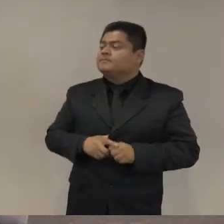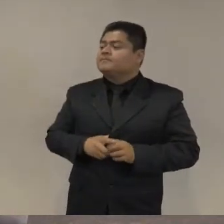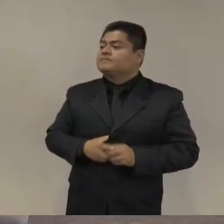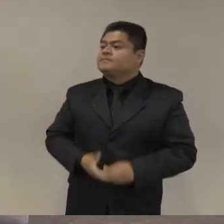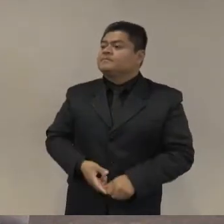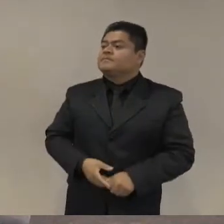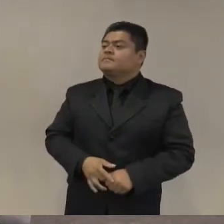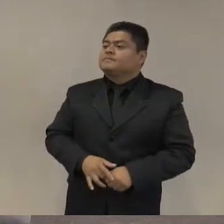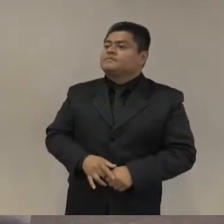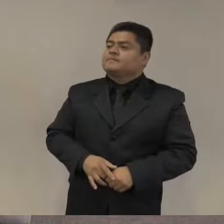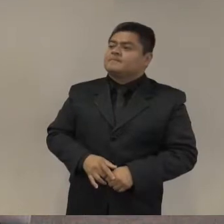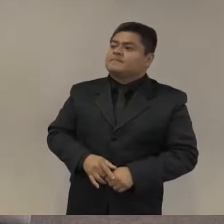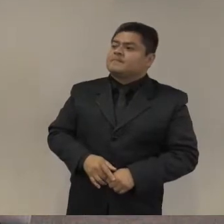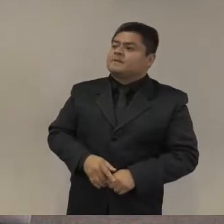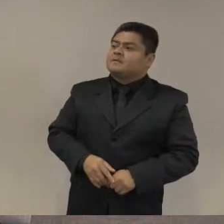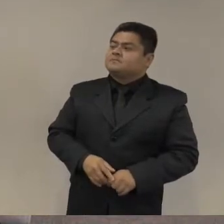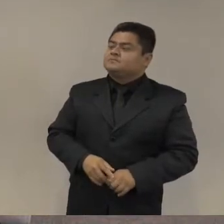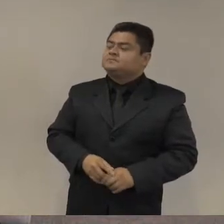Bueno